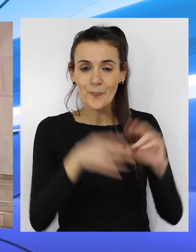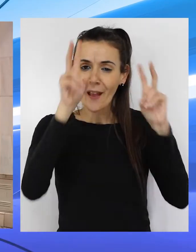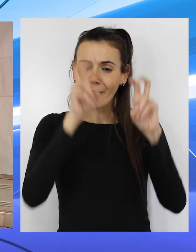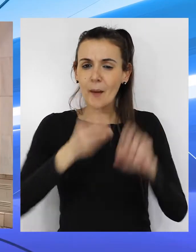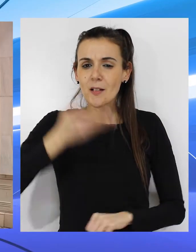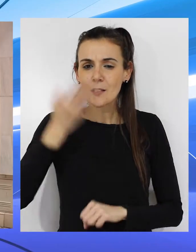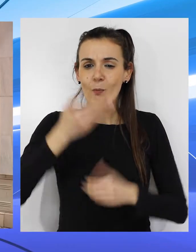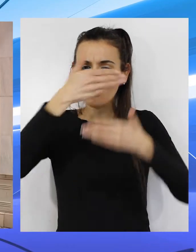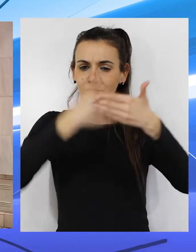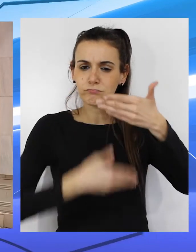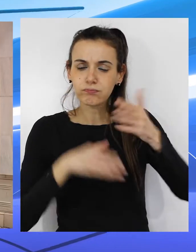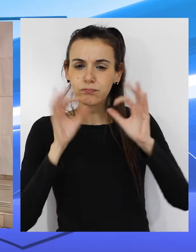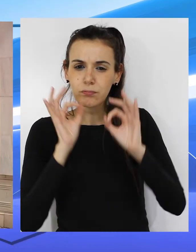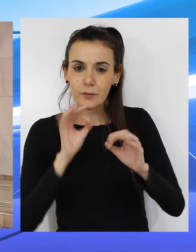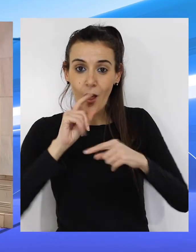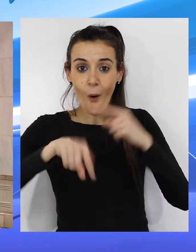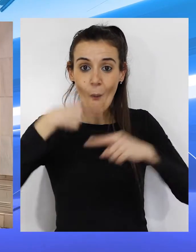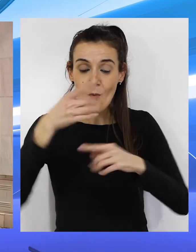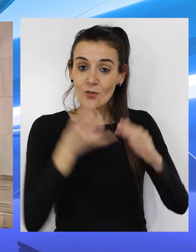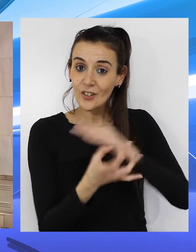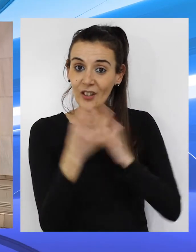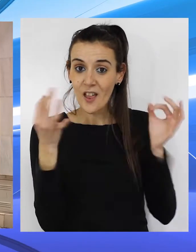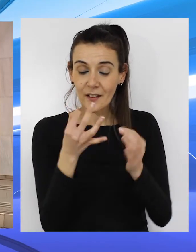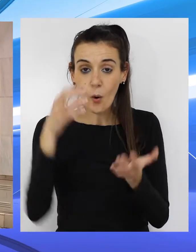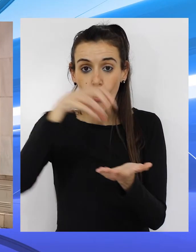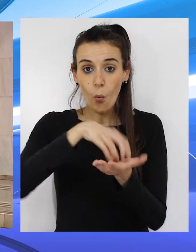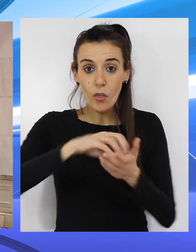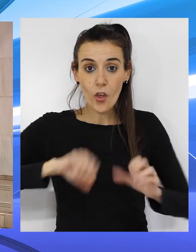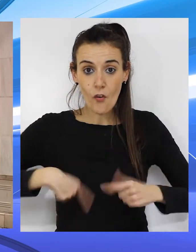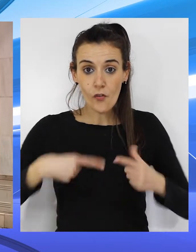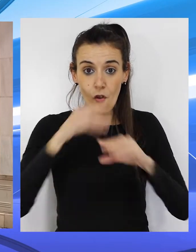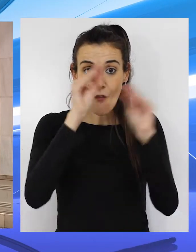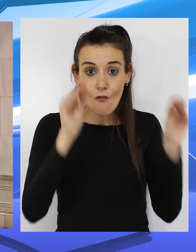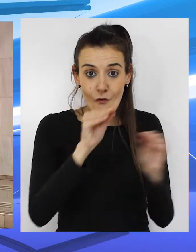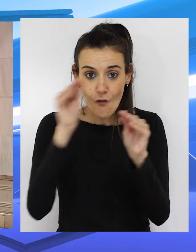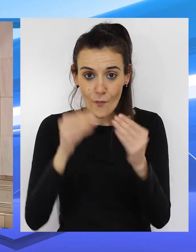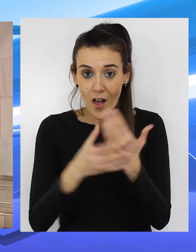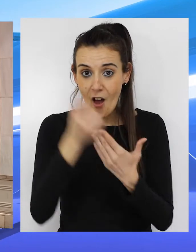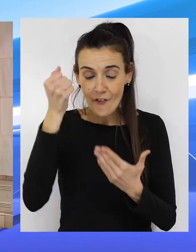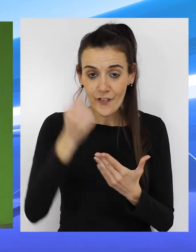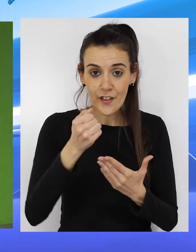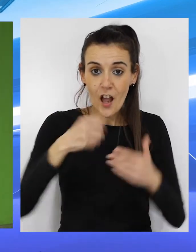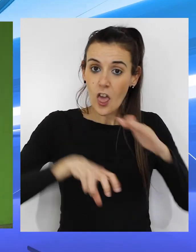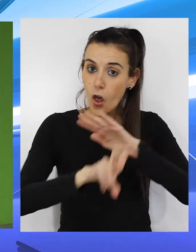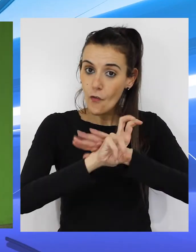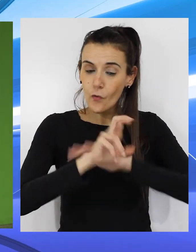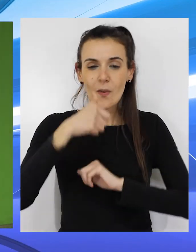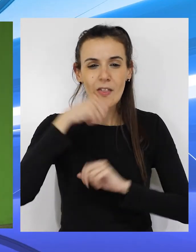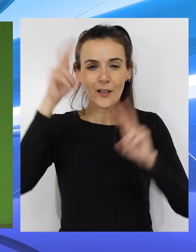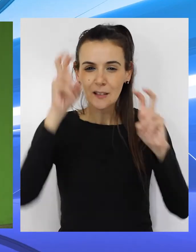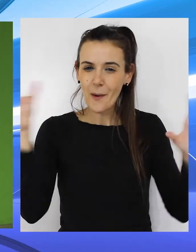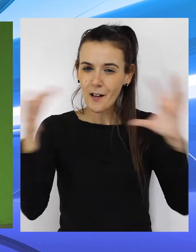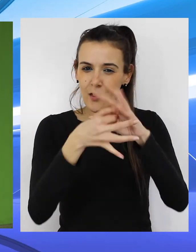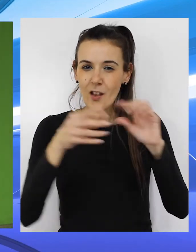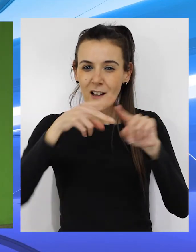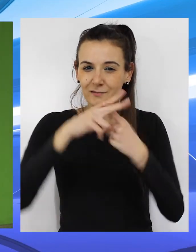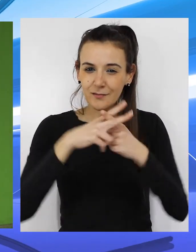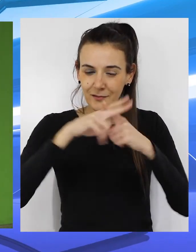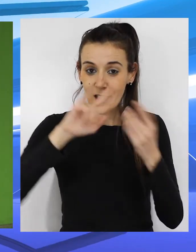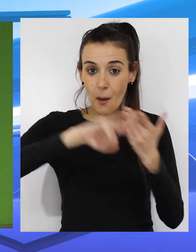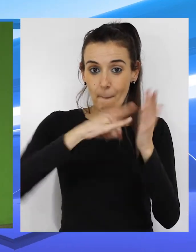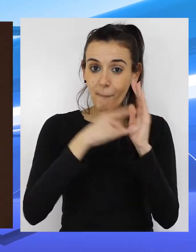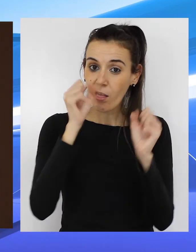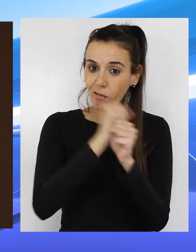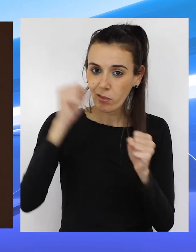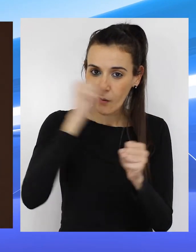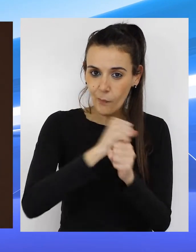asuntos abordados se encuentra la próxima creación de un centro oficial formativo de la Federación de Fútbol de Ceuta en relación a talleres y planes de